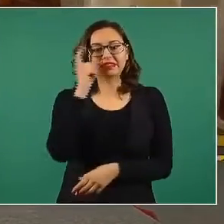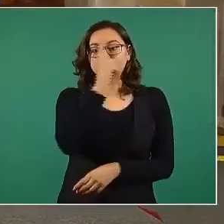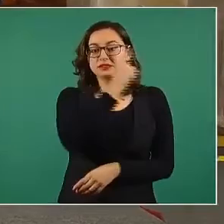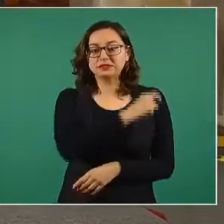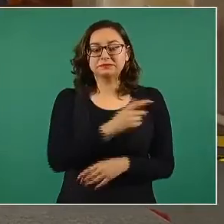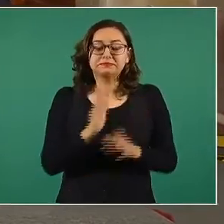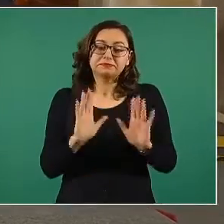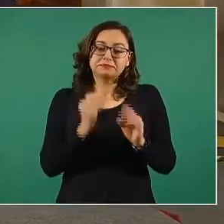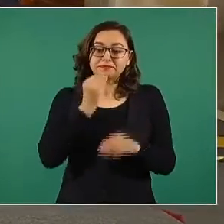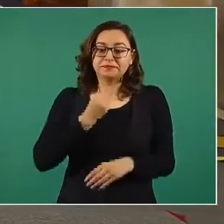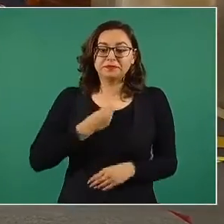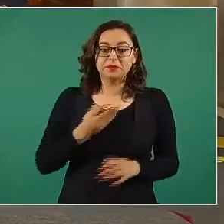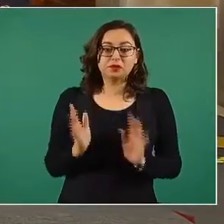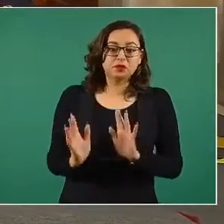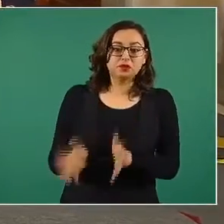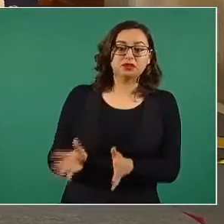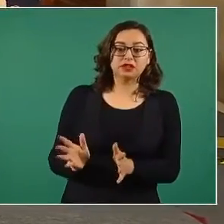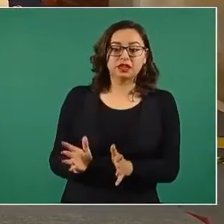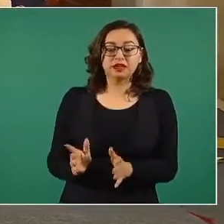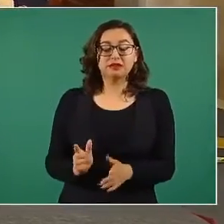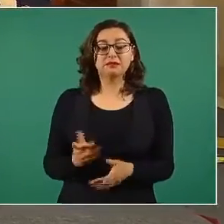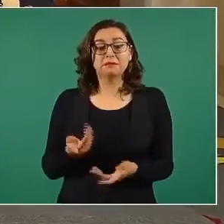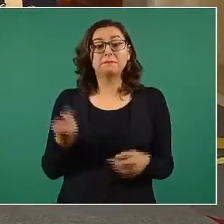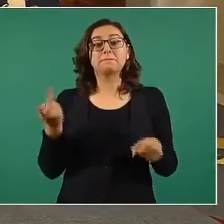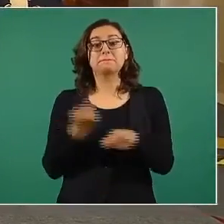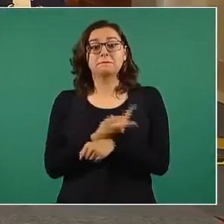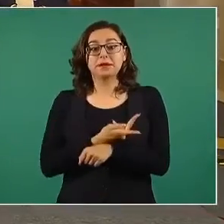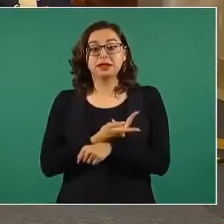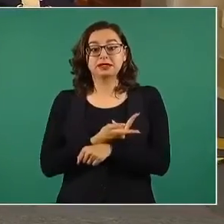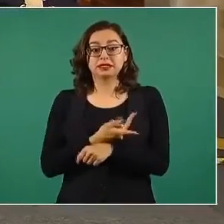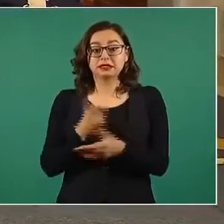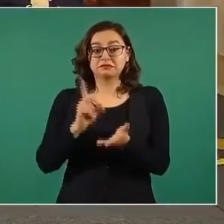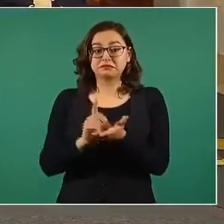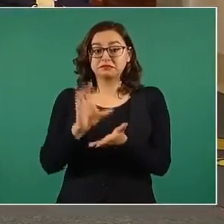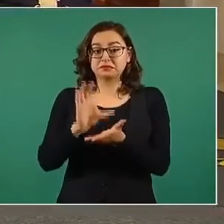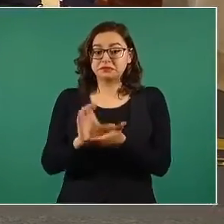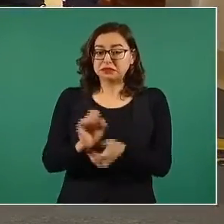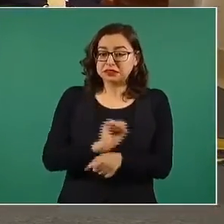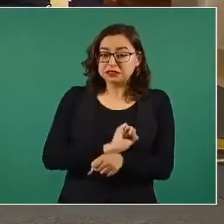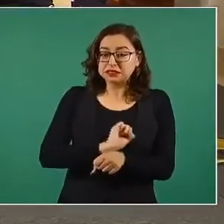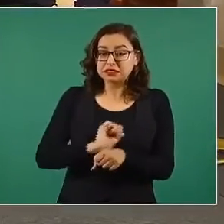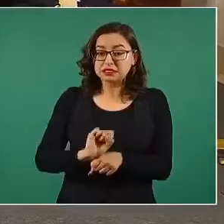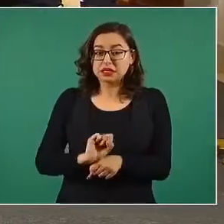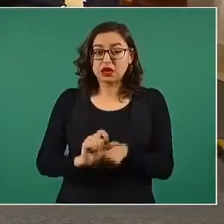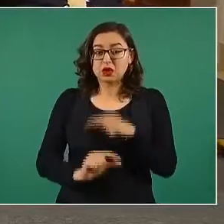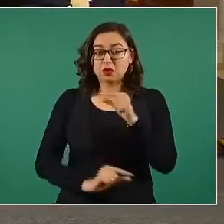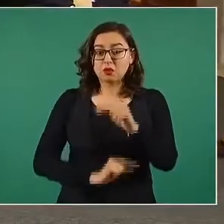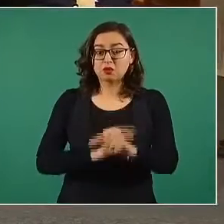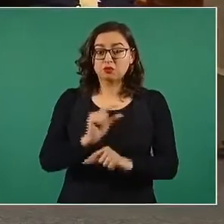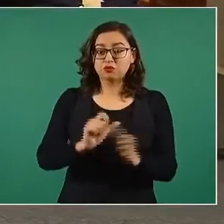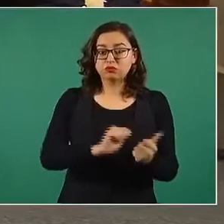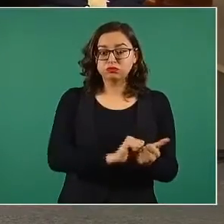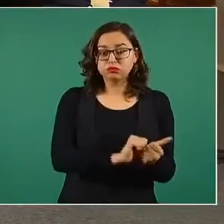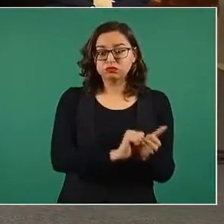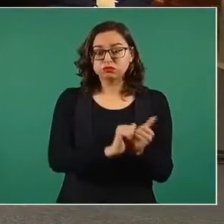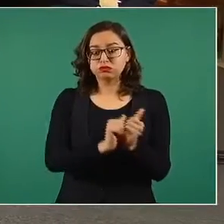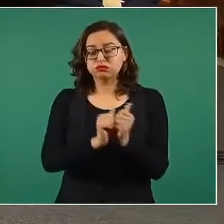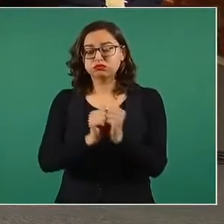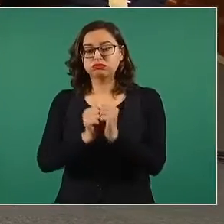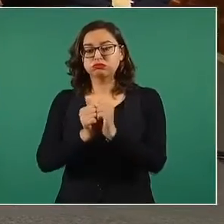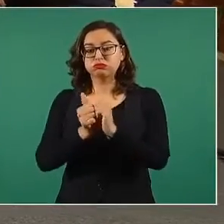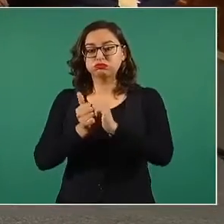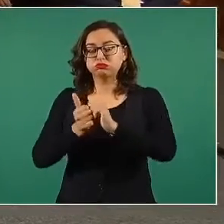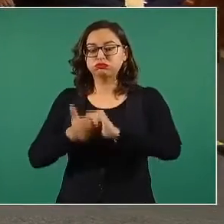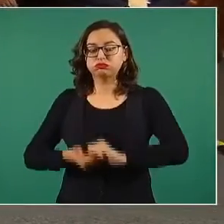Esas discapacidades menores, leves, se convierten con el tiempo en discapacidades